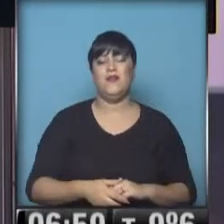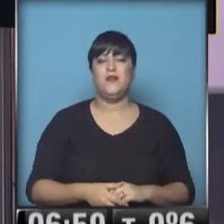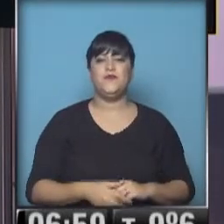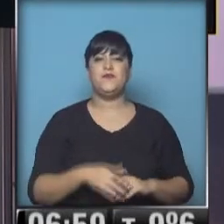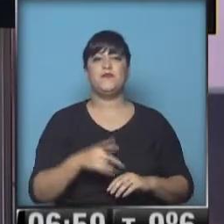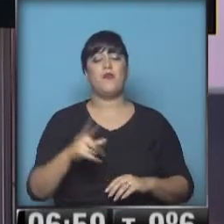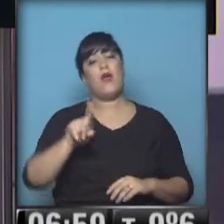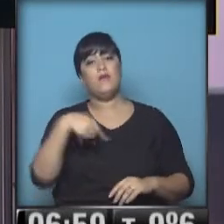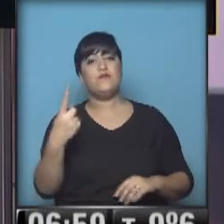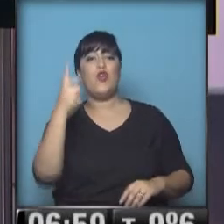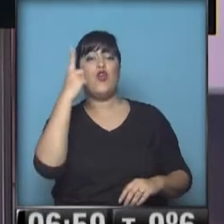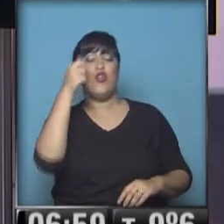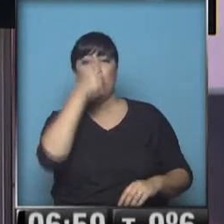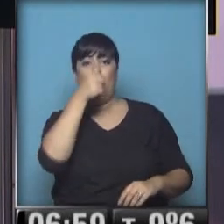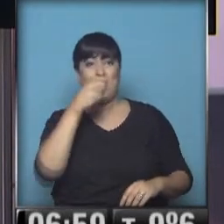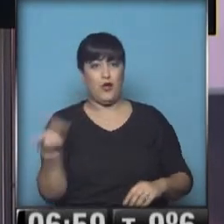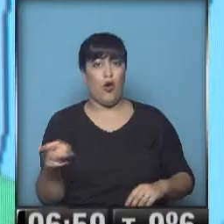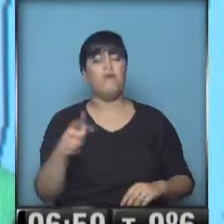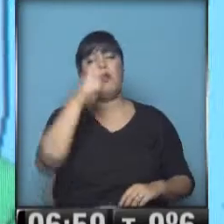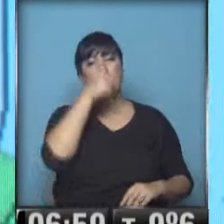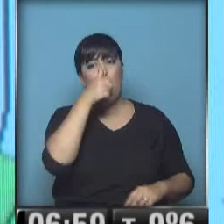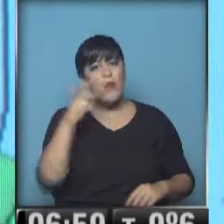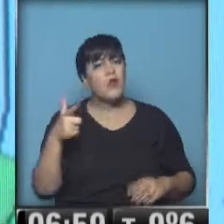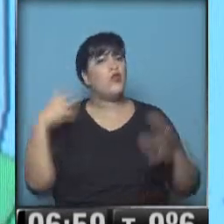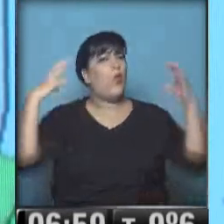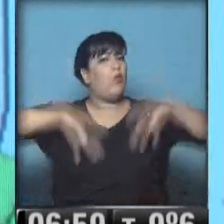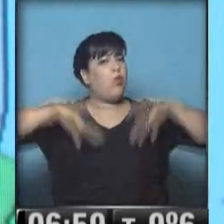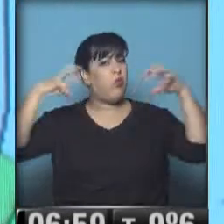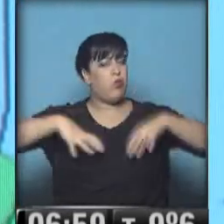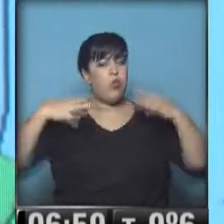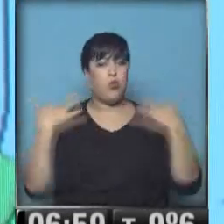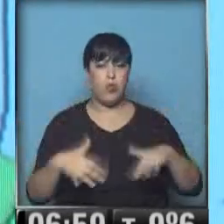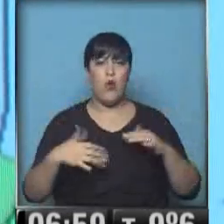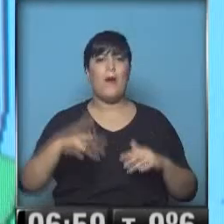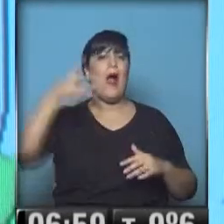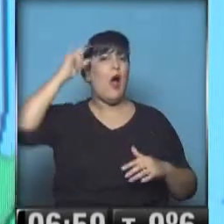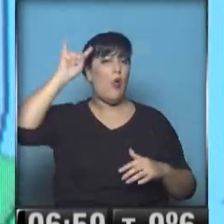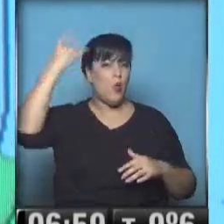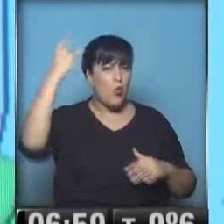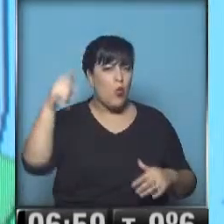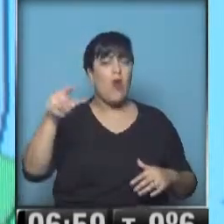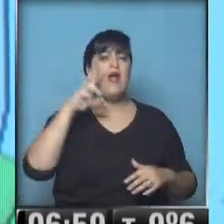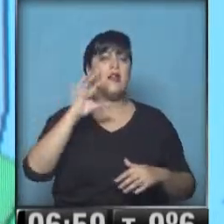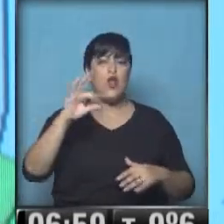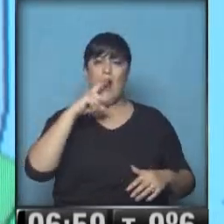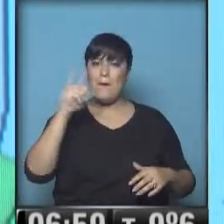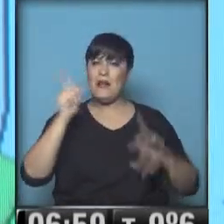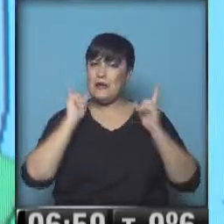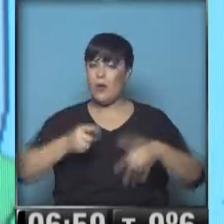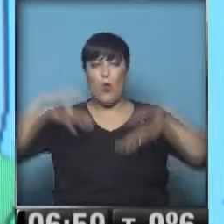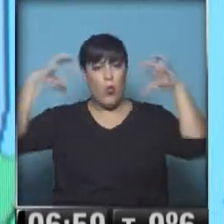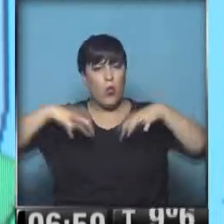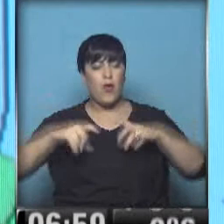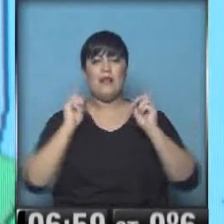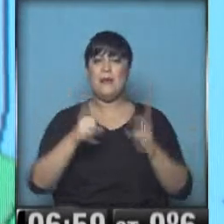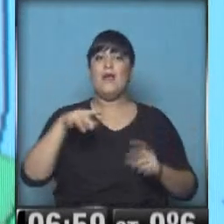día más y nos vamos al domingo. Muchísima cantidad de lluvia en la República Oriental del Uruguay, en el Río de la Plata, también en la ciudad de